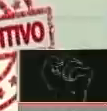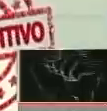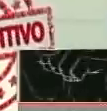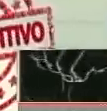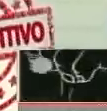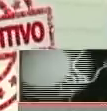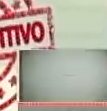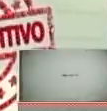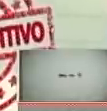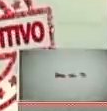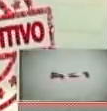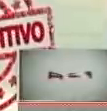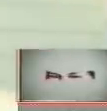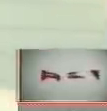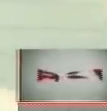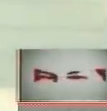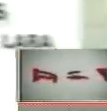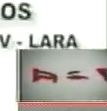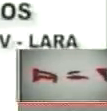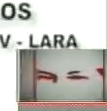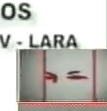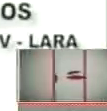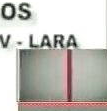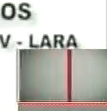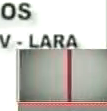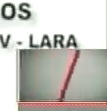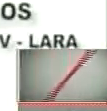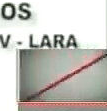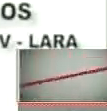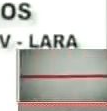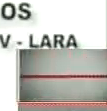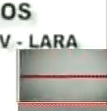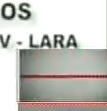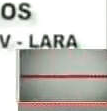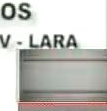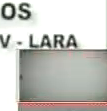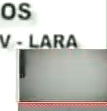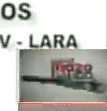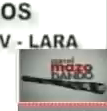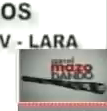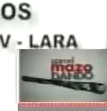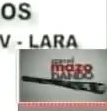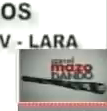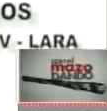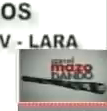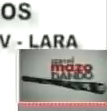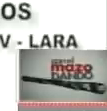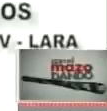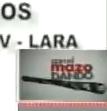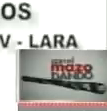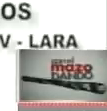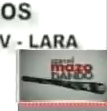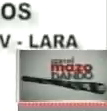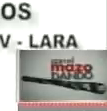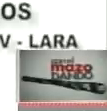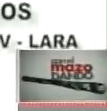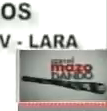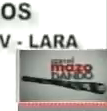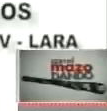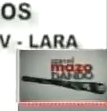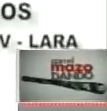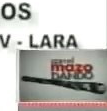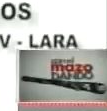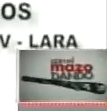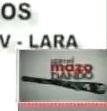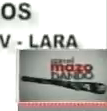donde se encuentra el presidente encargado Juan Guaidó. Veí la marcha que estaba convocada por el presidente encargado Juan Guaidó en el sector La Gallera